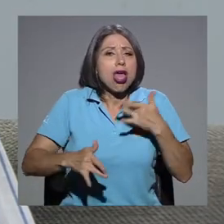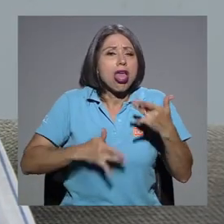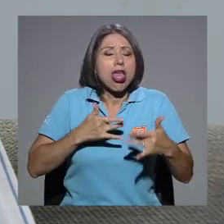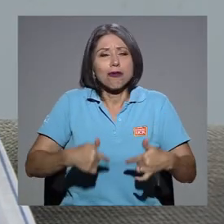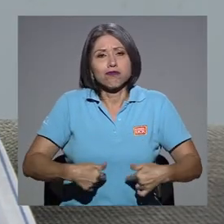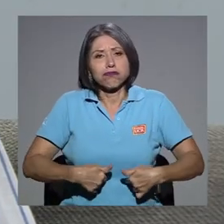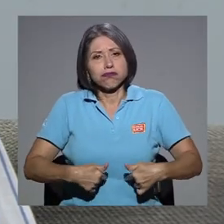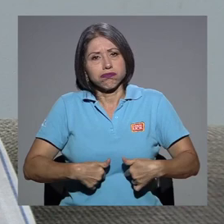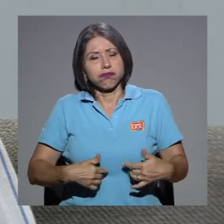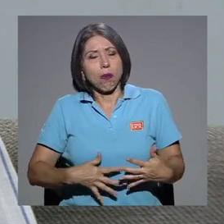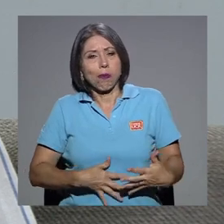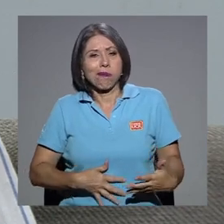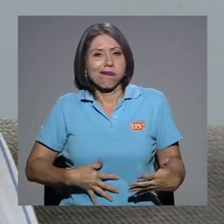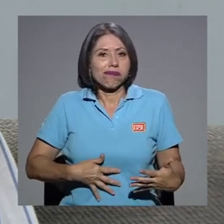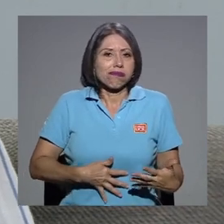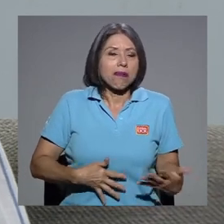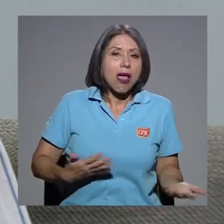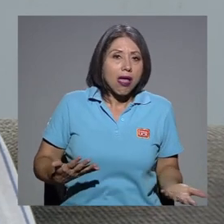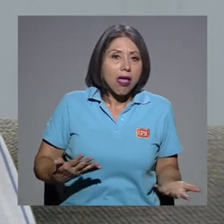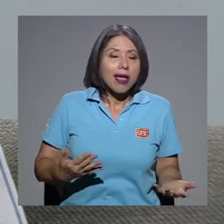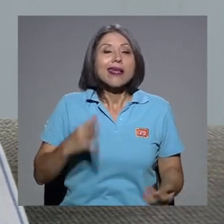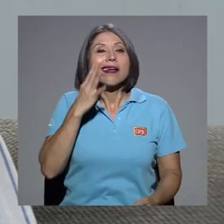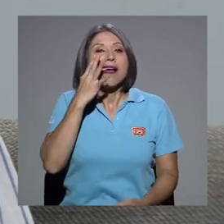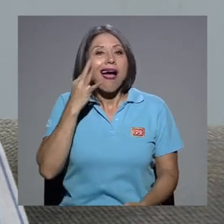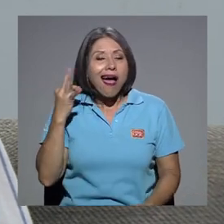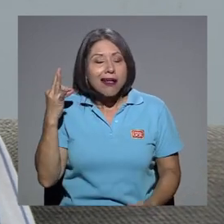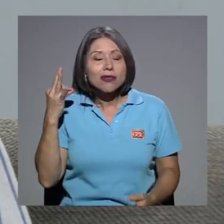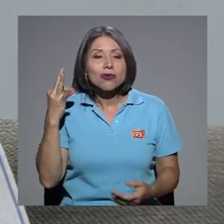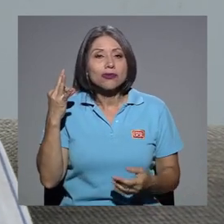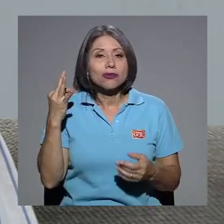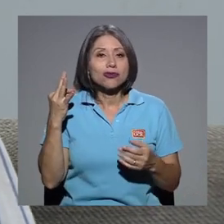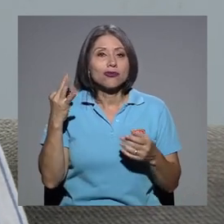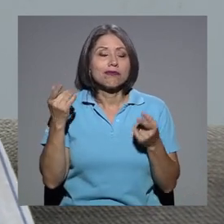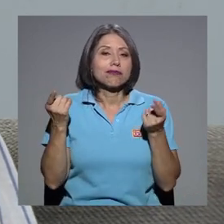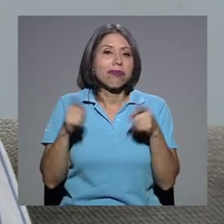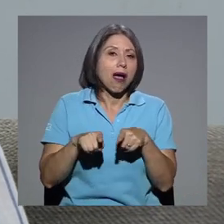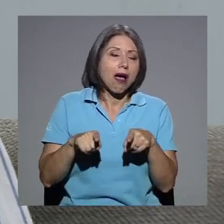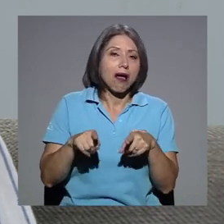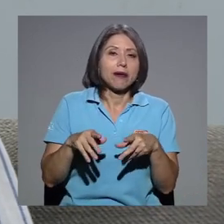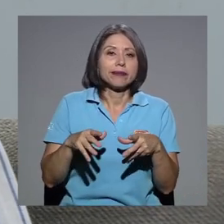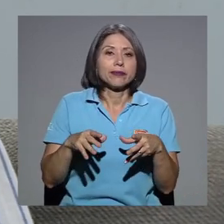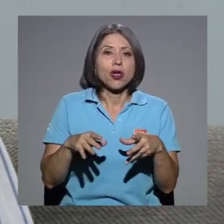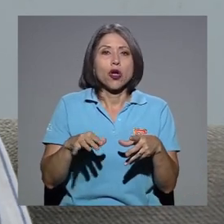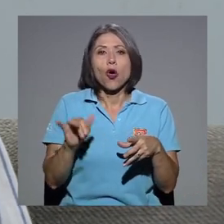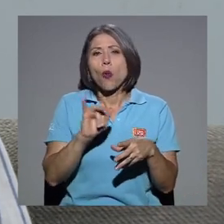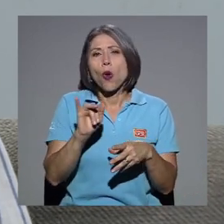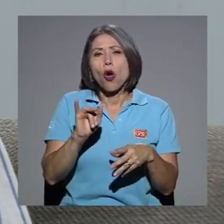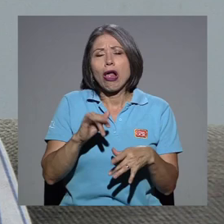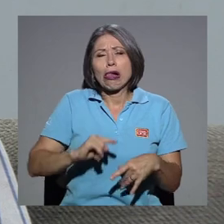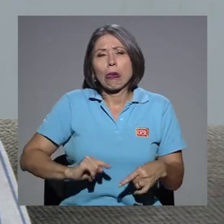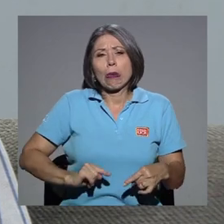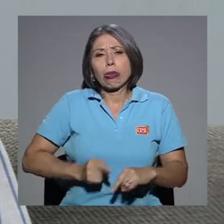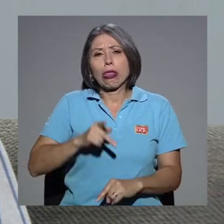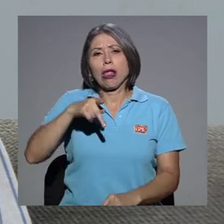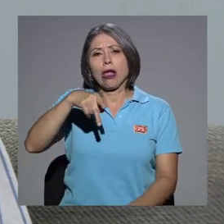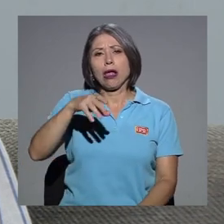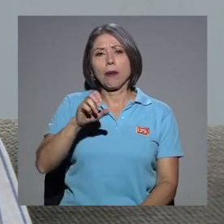y los gatos presentan ahí un cuadro como de peritonitis, pero